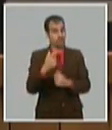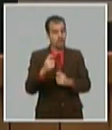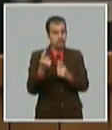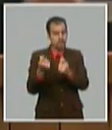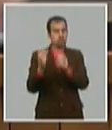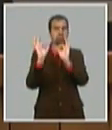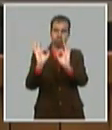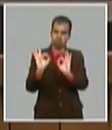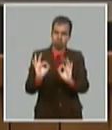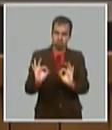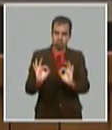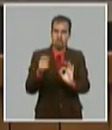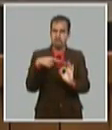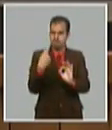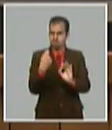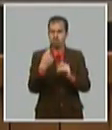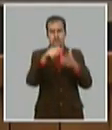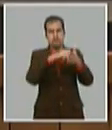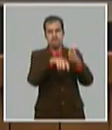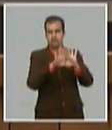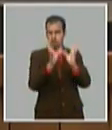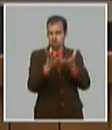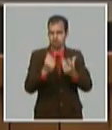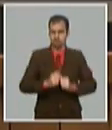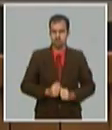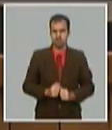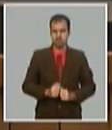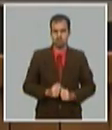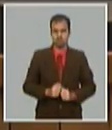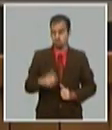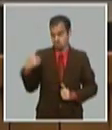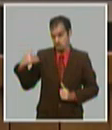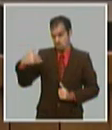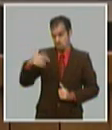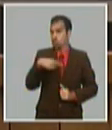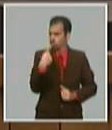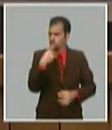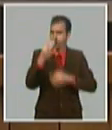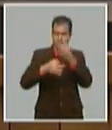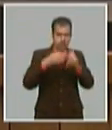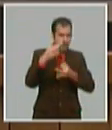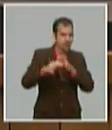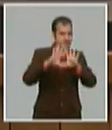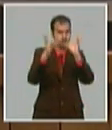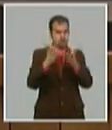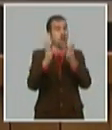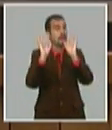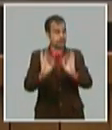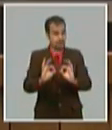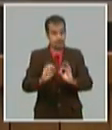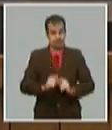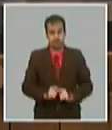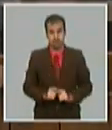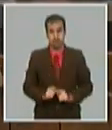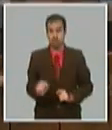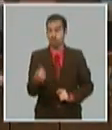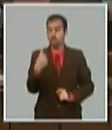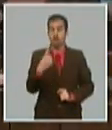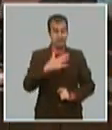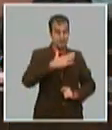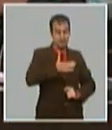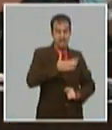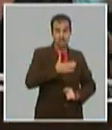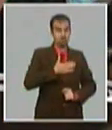diseñado en el ordenamiento monetario se ha insistido mucho en estos días aquí en eso y repito no es solo el sector no estatal